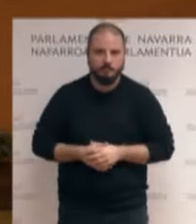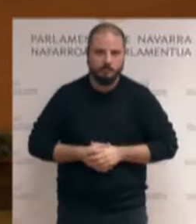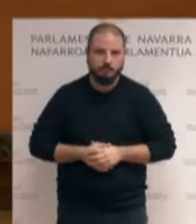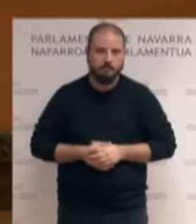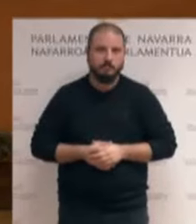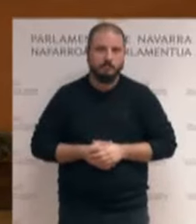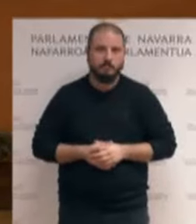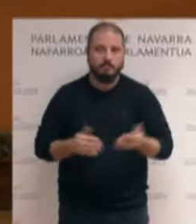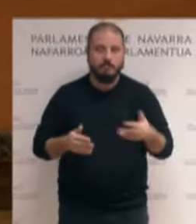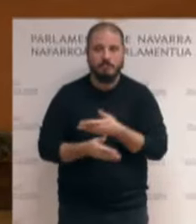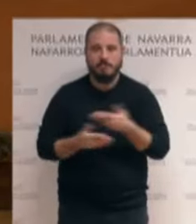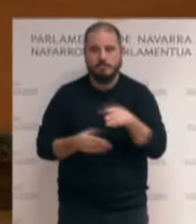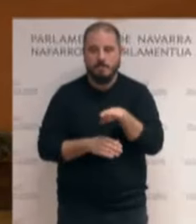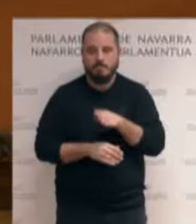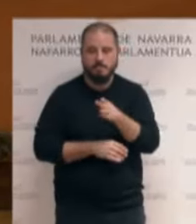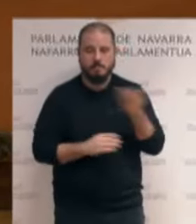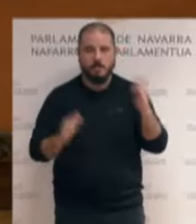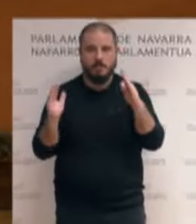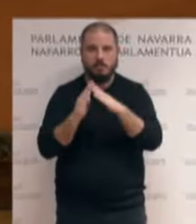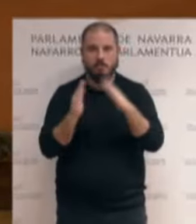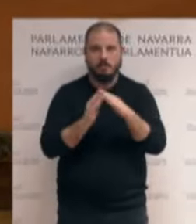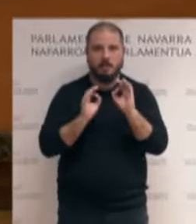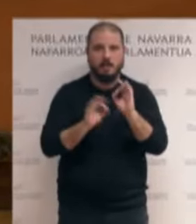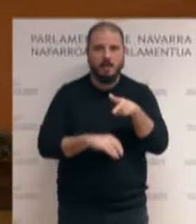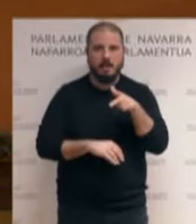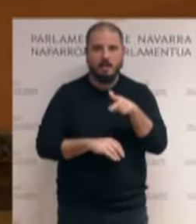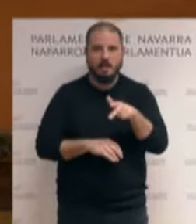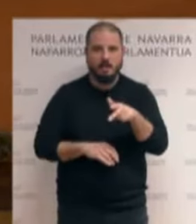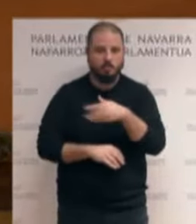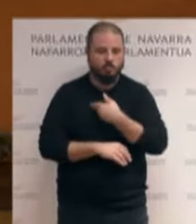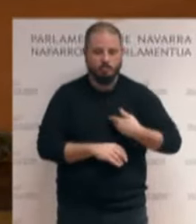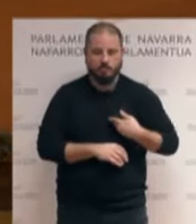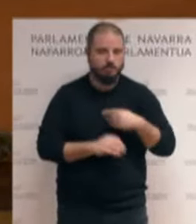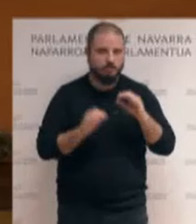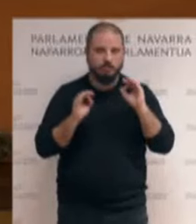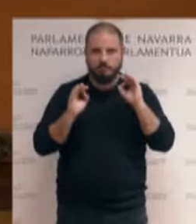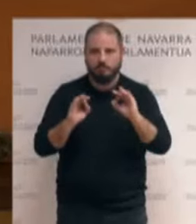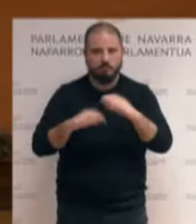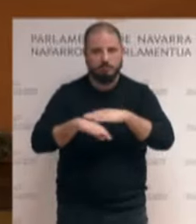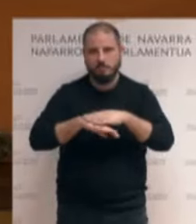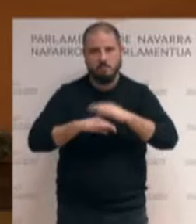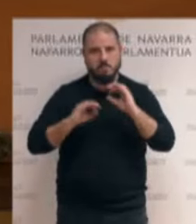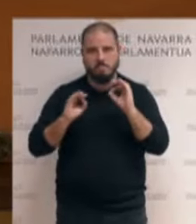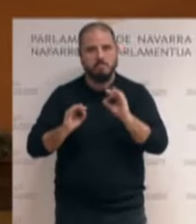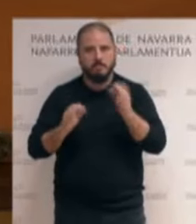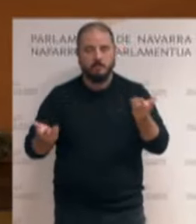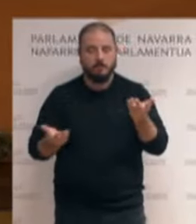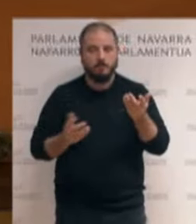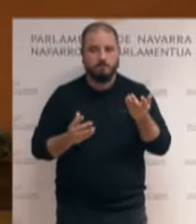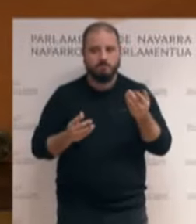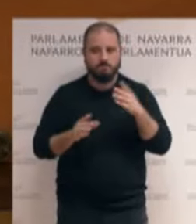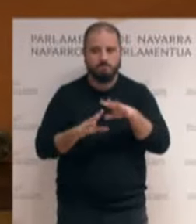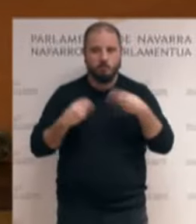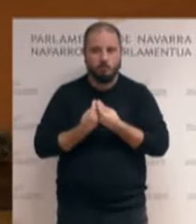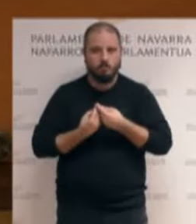en EH Bildu, la vivienda la entendemos como un derecho subjetivo básico. Y, por tanto, el objetivo, nuestra conclusión,